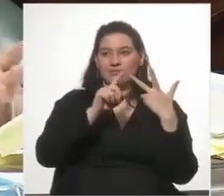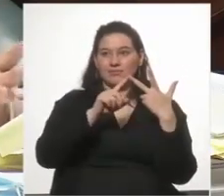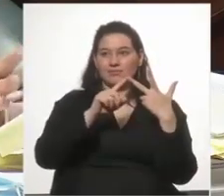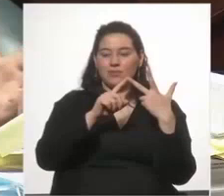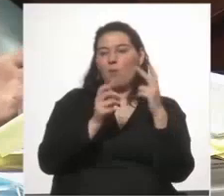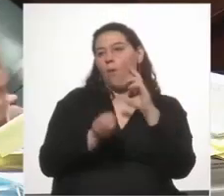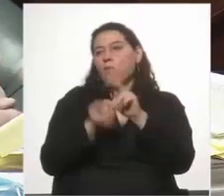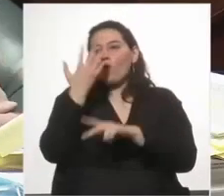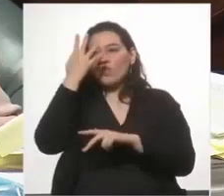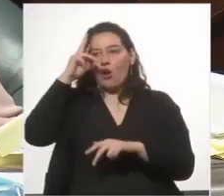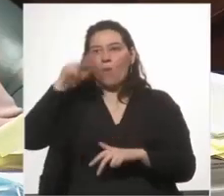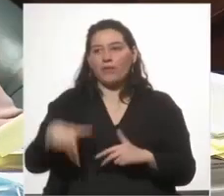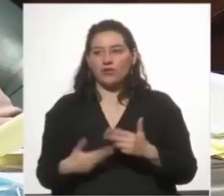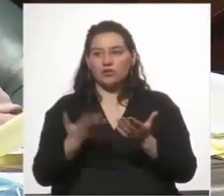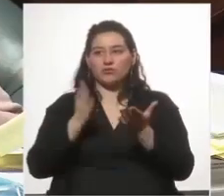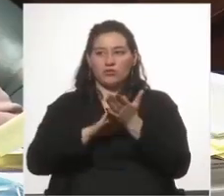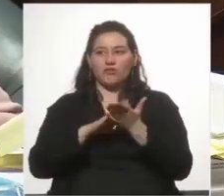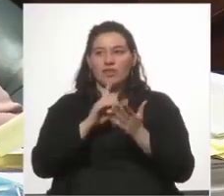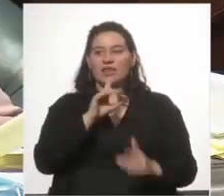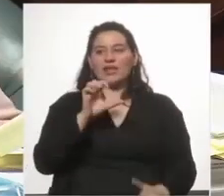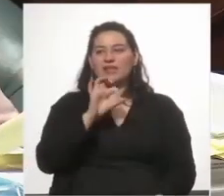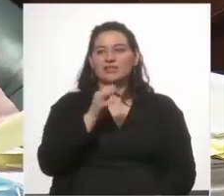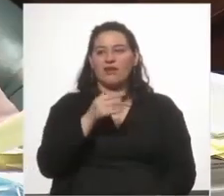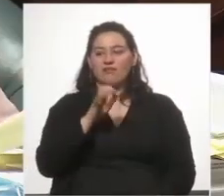moderna, obviamente, con respecto al desafuero.